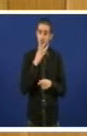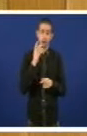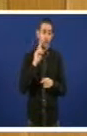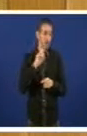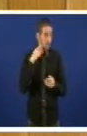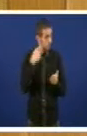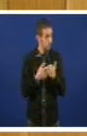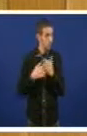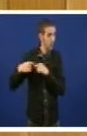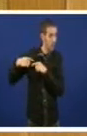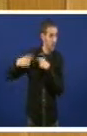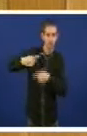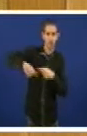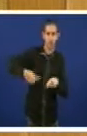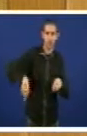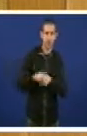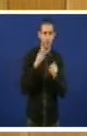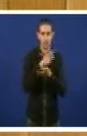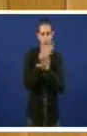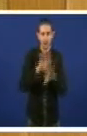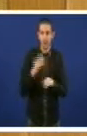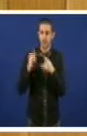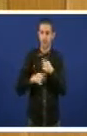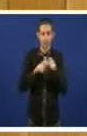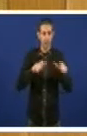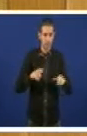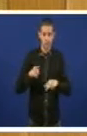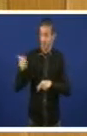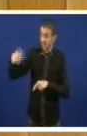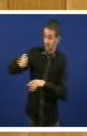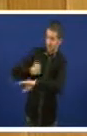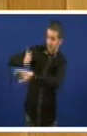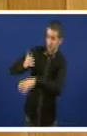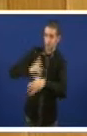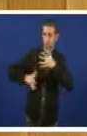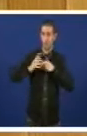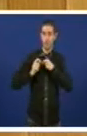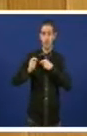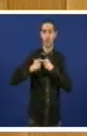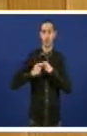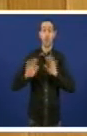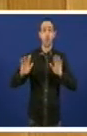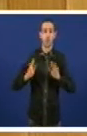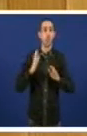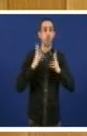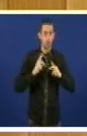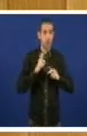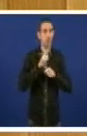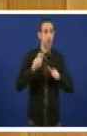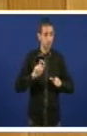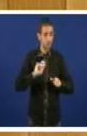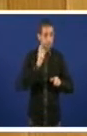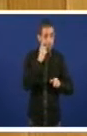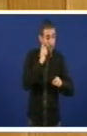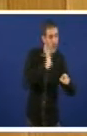terribles que están obligándoles a retroceder medidas, pero só cando aparecen personas afectadas.